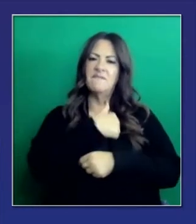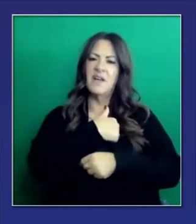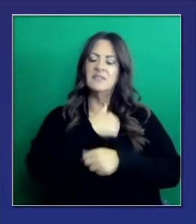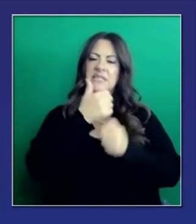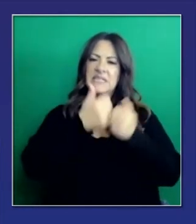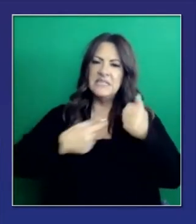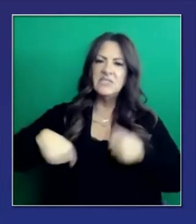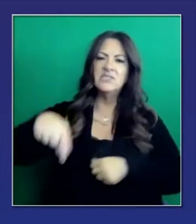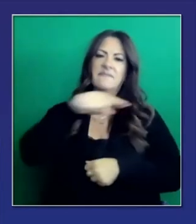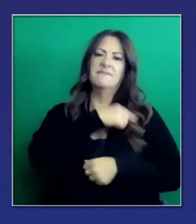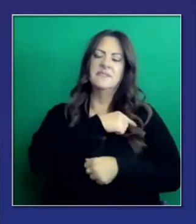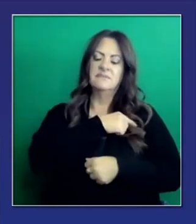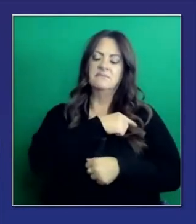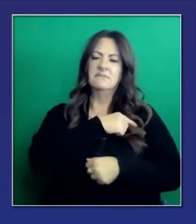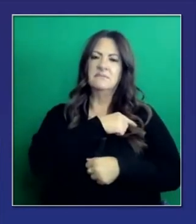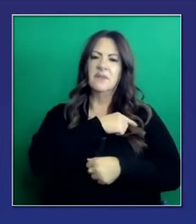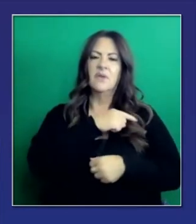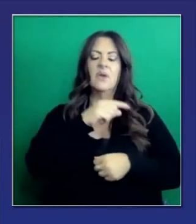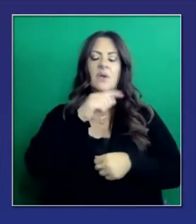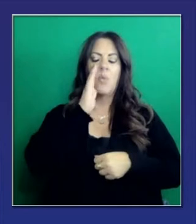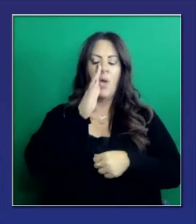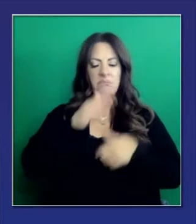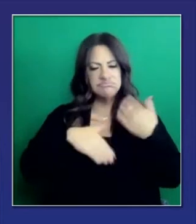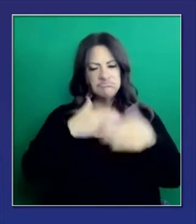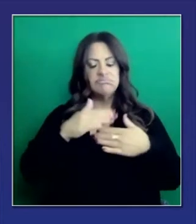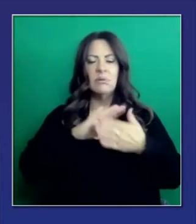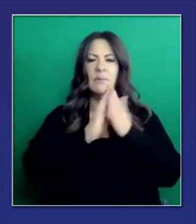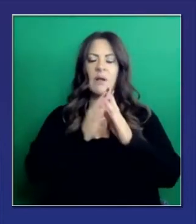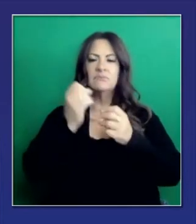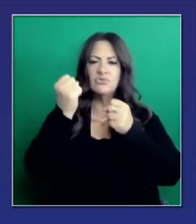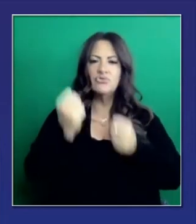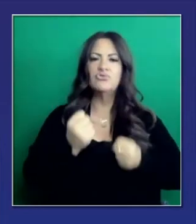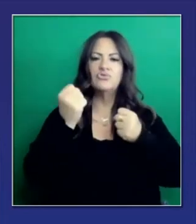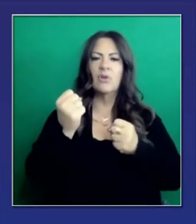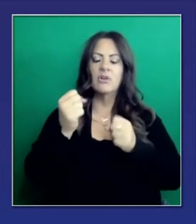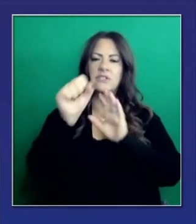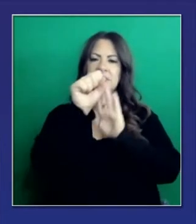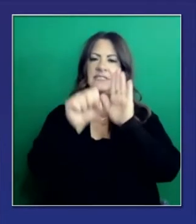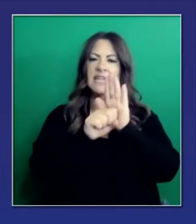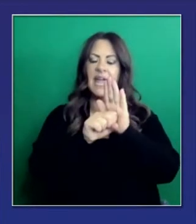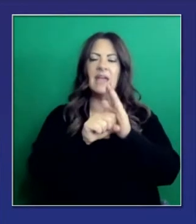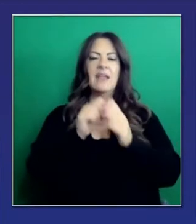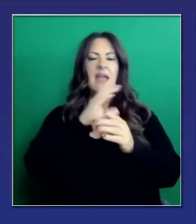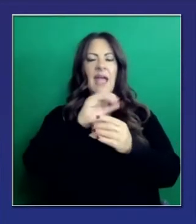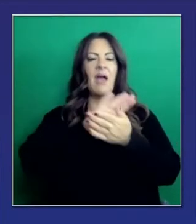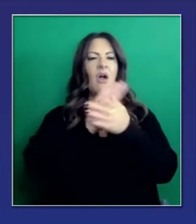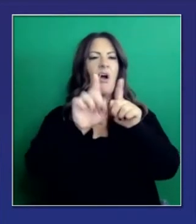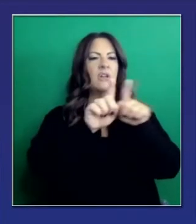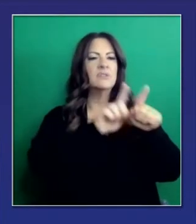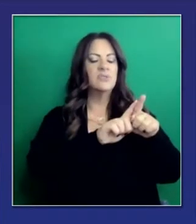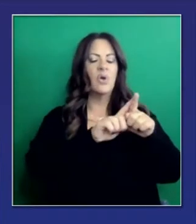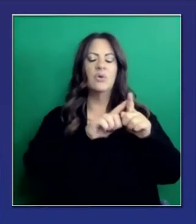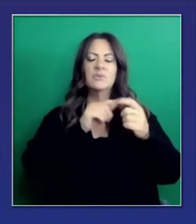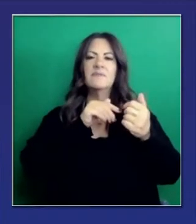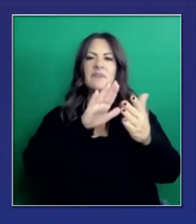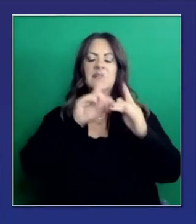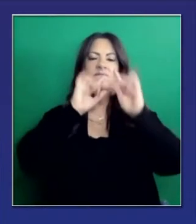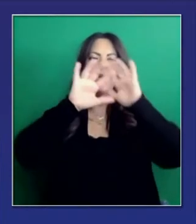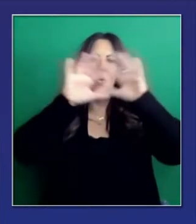últimamente queremos que funcione para el Estado y la nación y el mundo. Entonces, tenemos